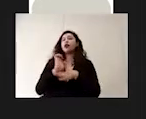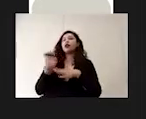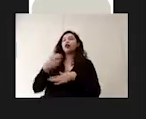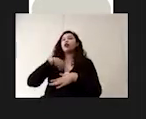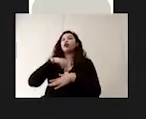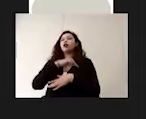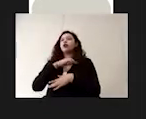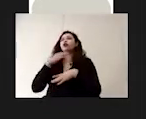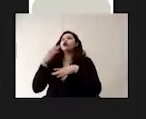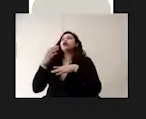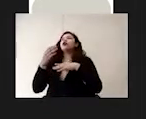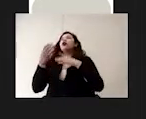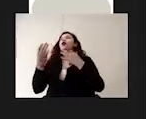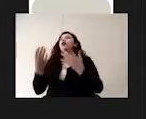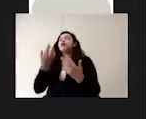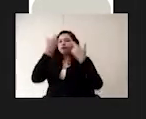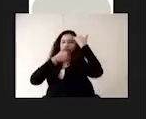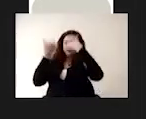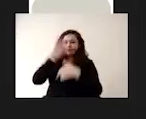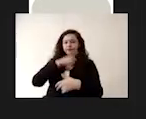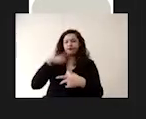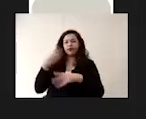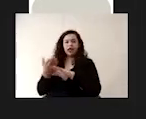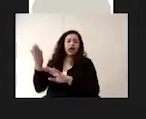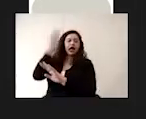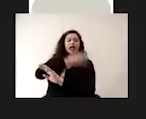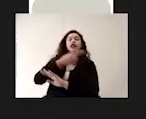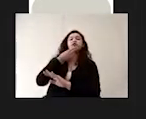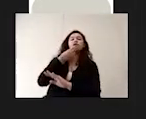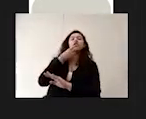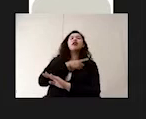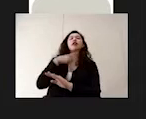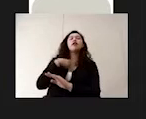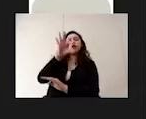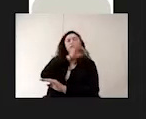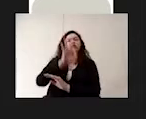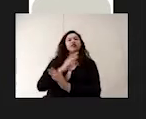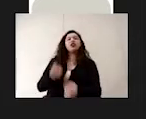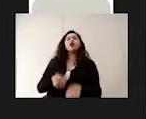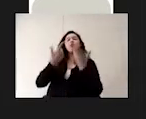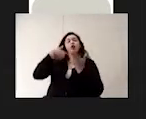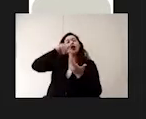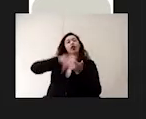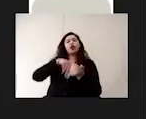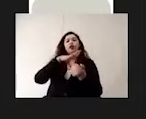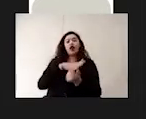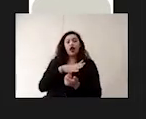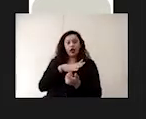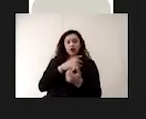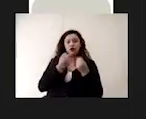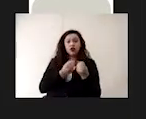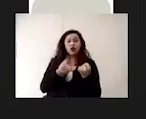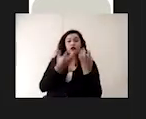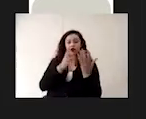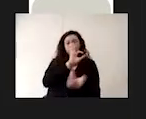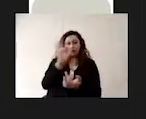verificar previo a la utilización a qué porcentaje viene concentrado el cloro que nosotros